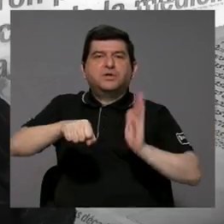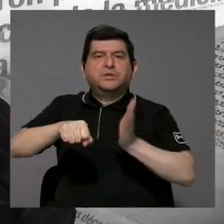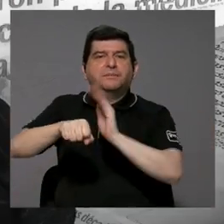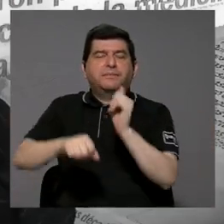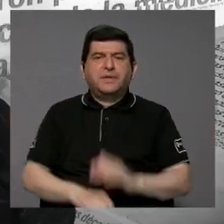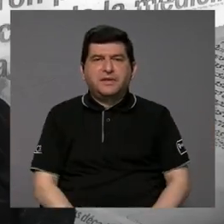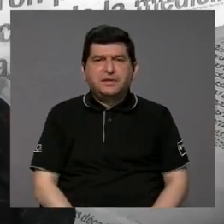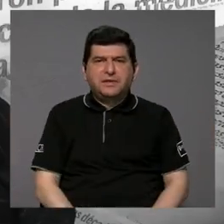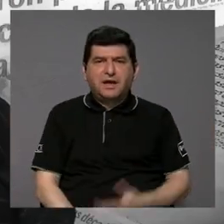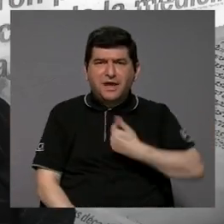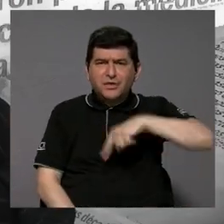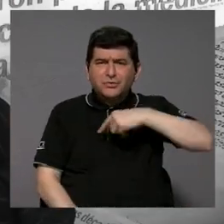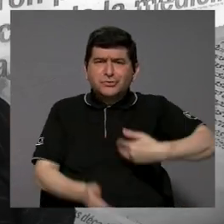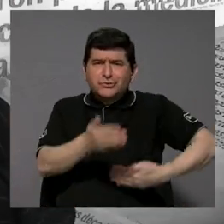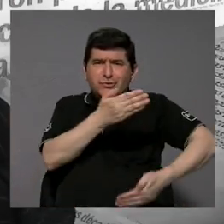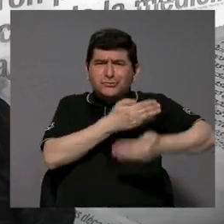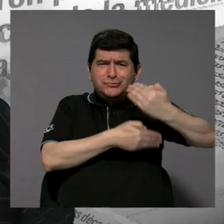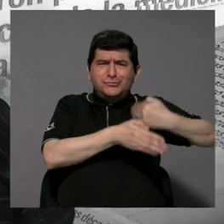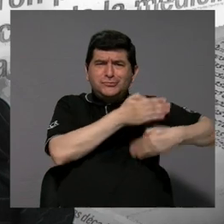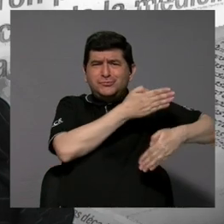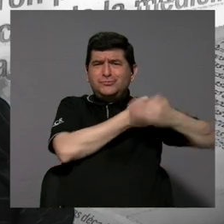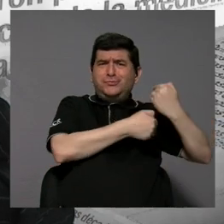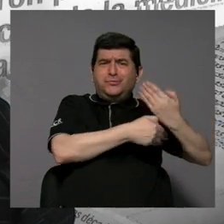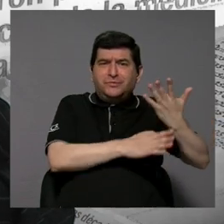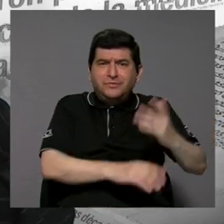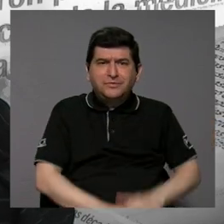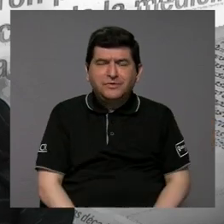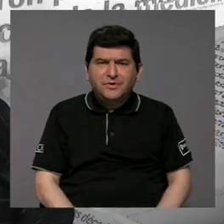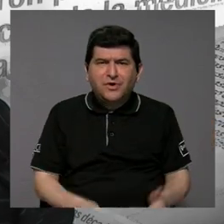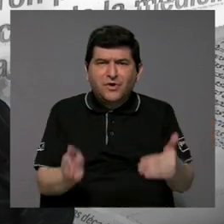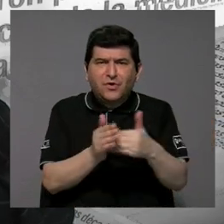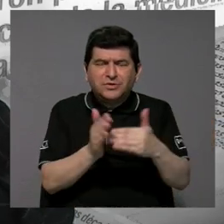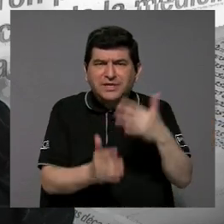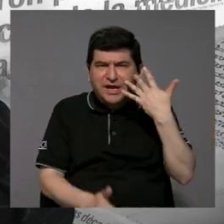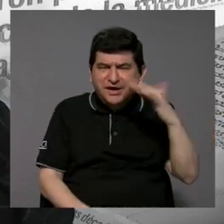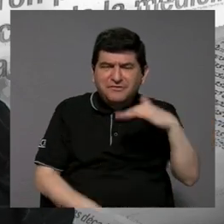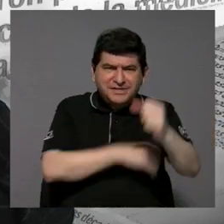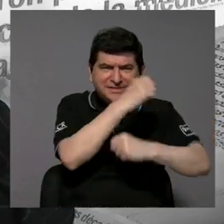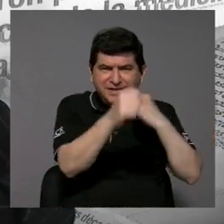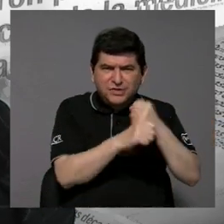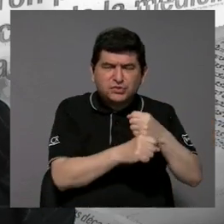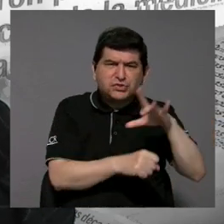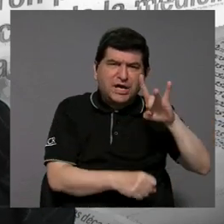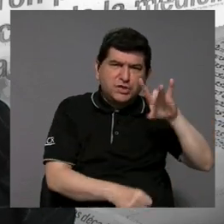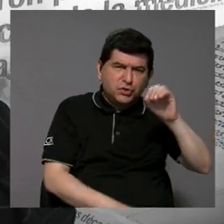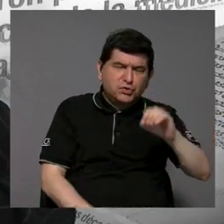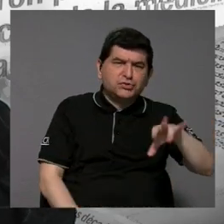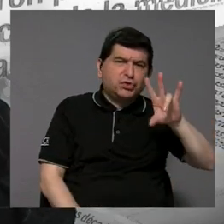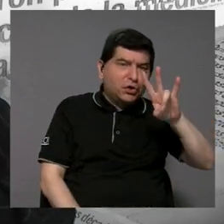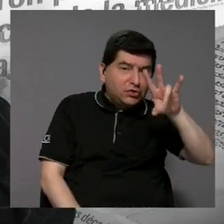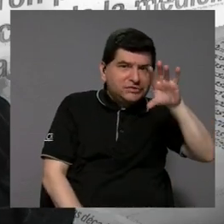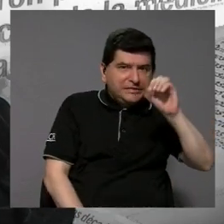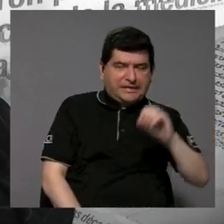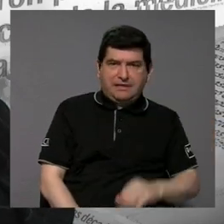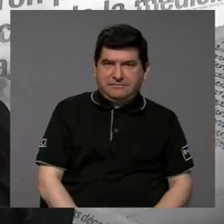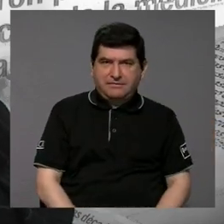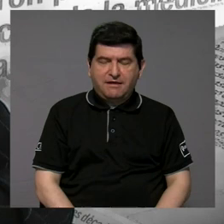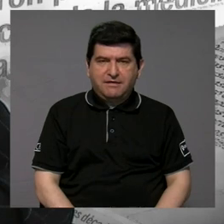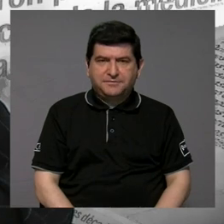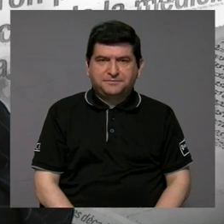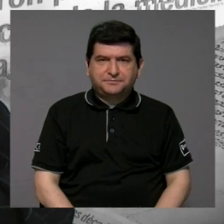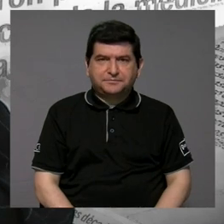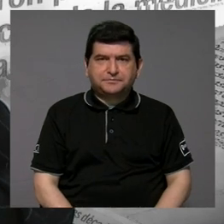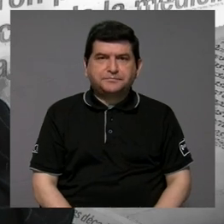estamos involucionando, estamos volviendo a parecernos a los años 80 o los años 70, en donde